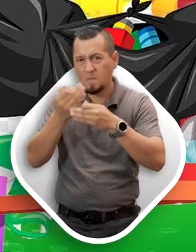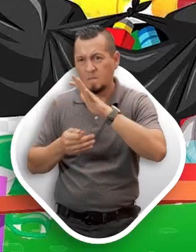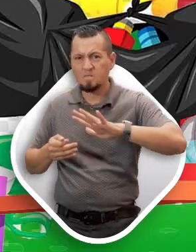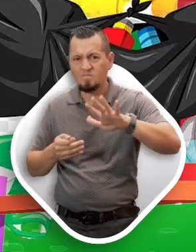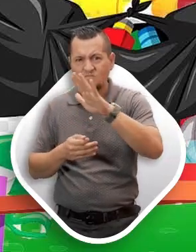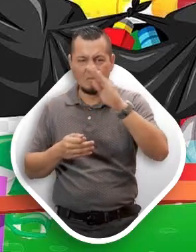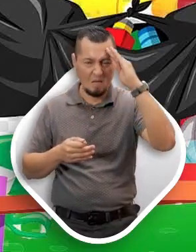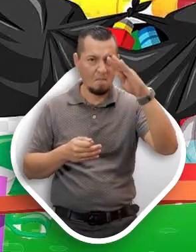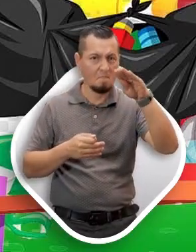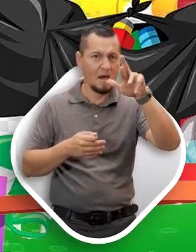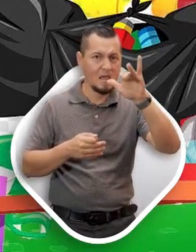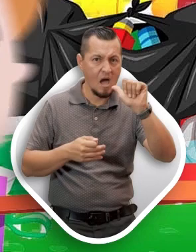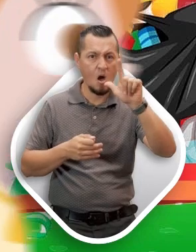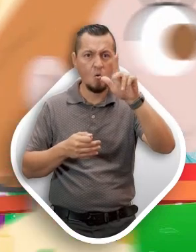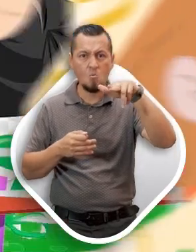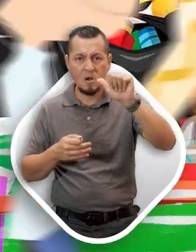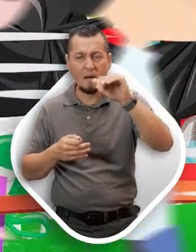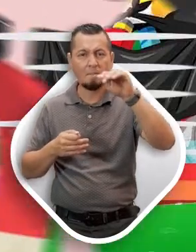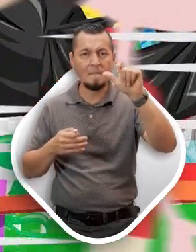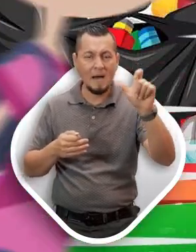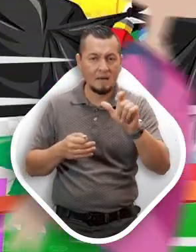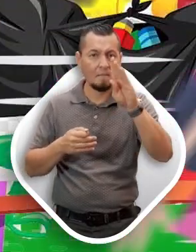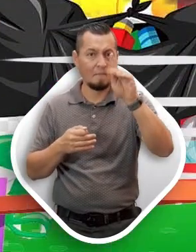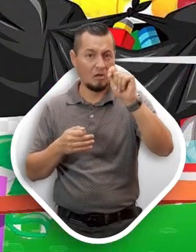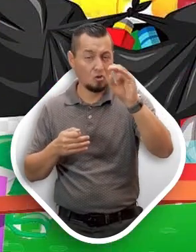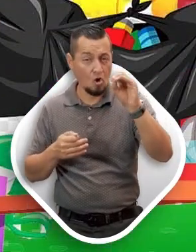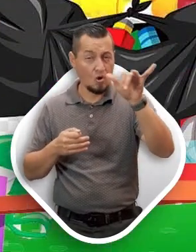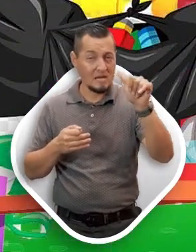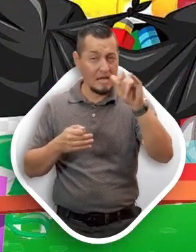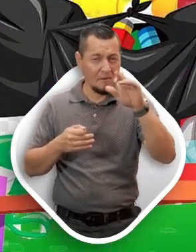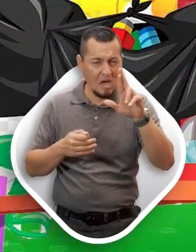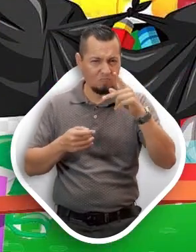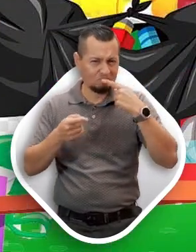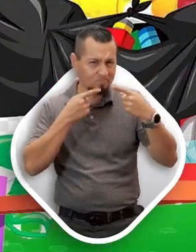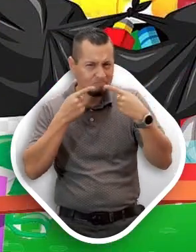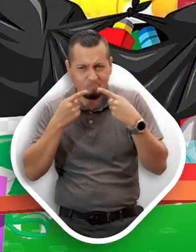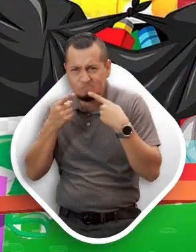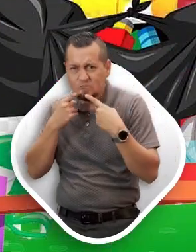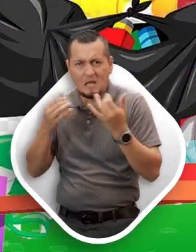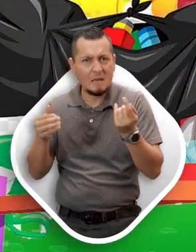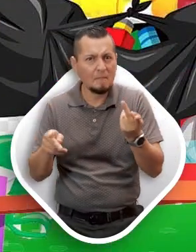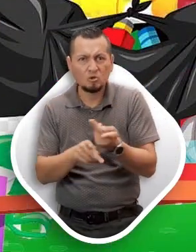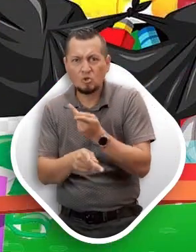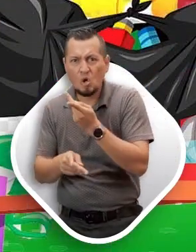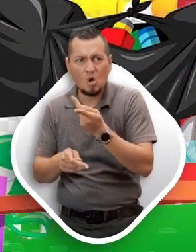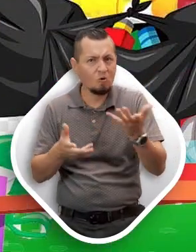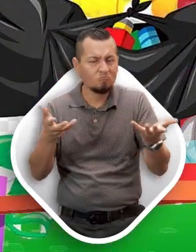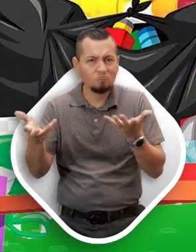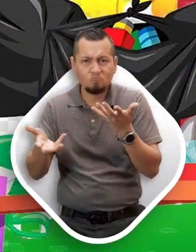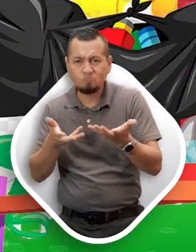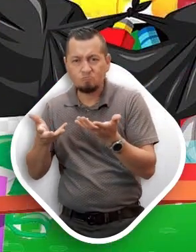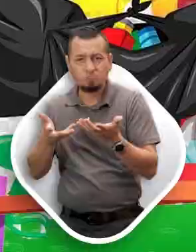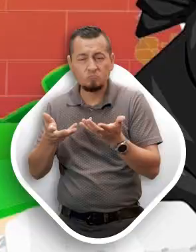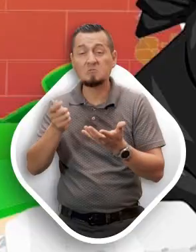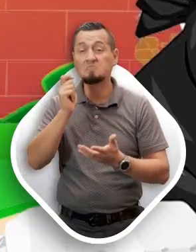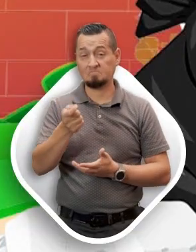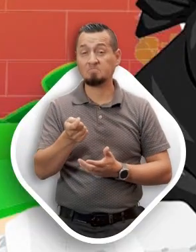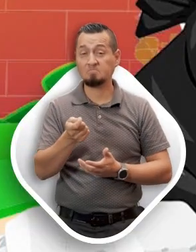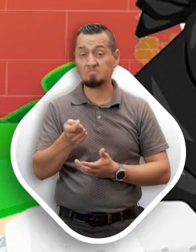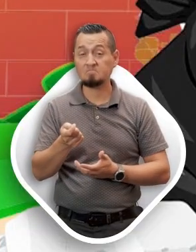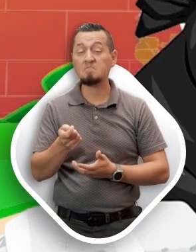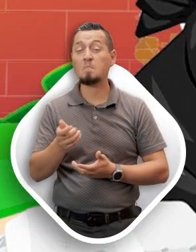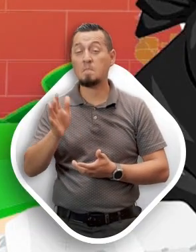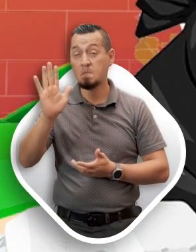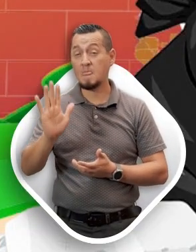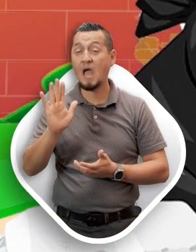inmediato, María, Luna, Max, Beto y Javier se reunieron a platicar sobre lo que estaba sucediendo. Bien,